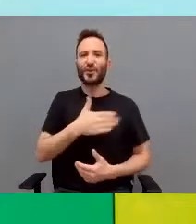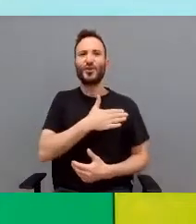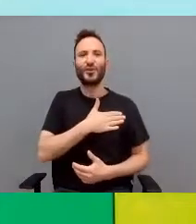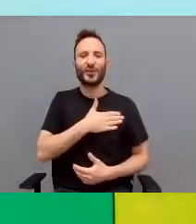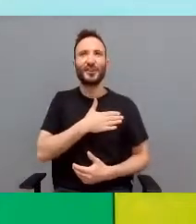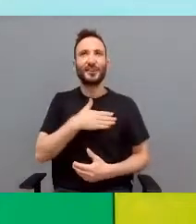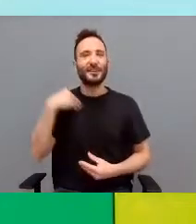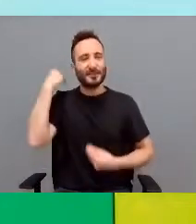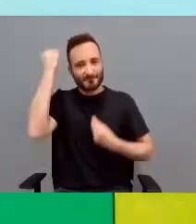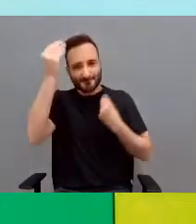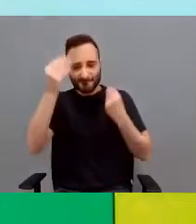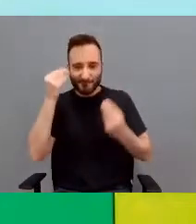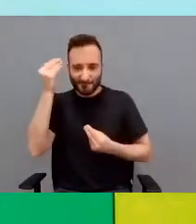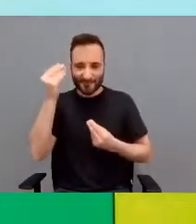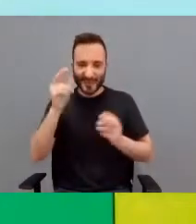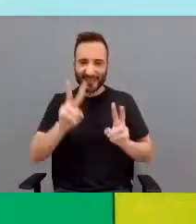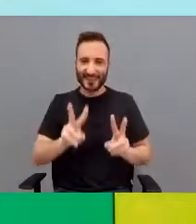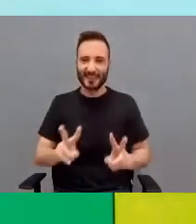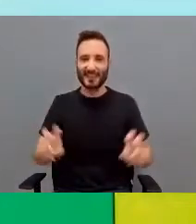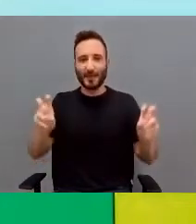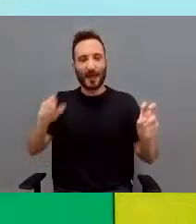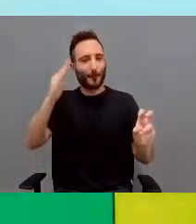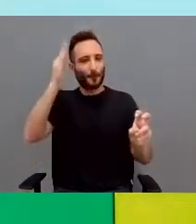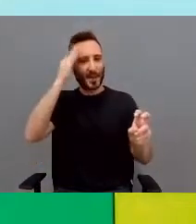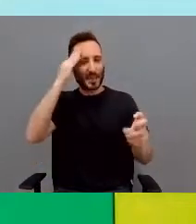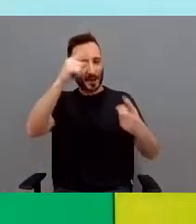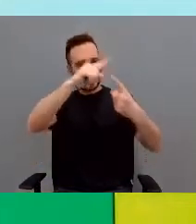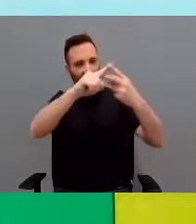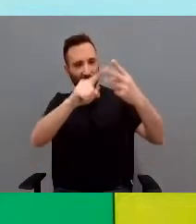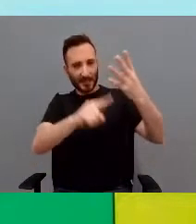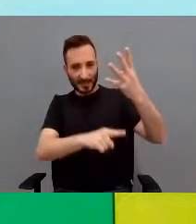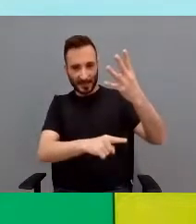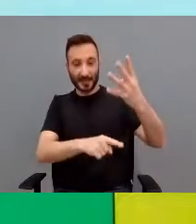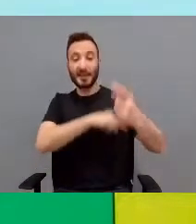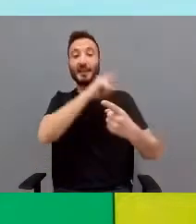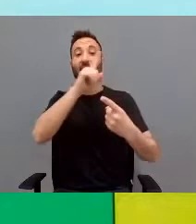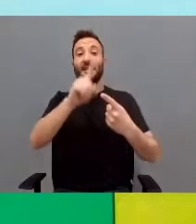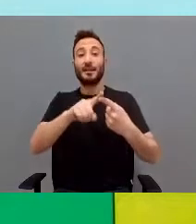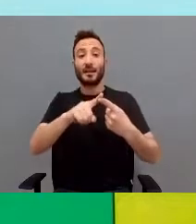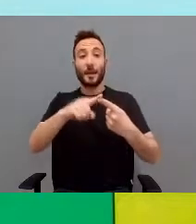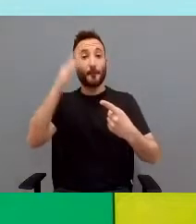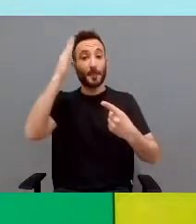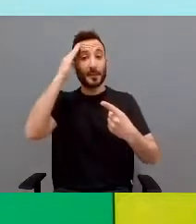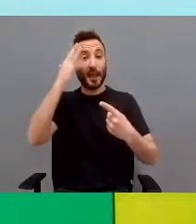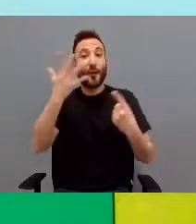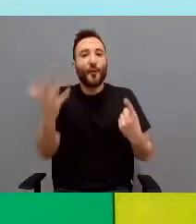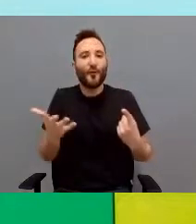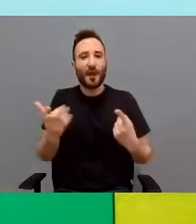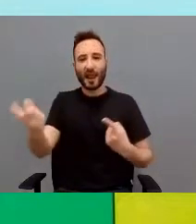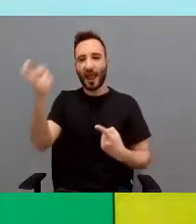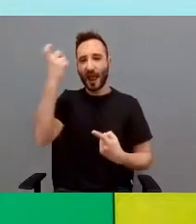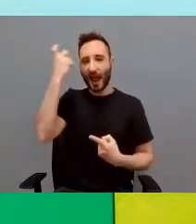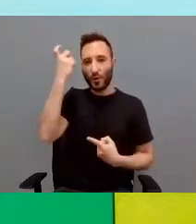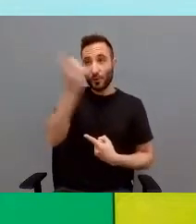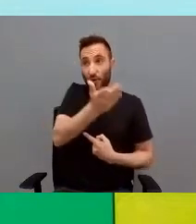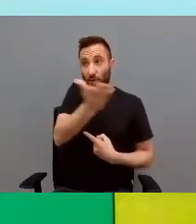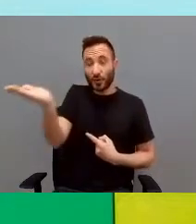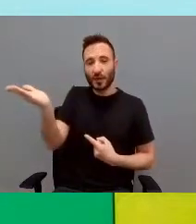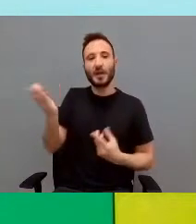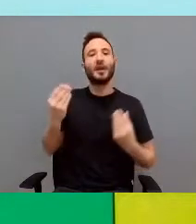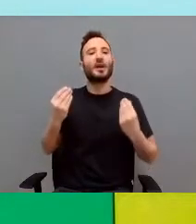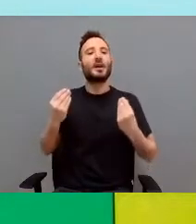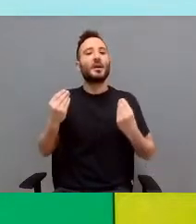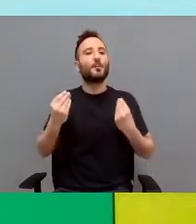me planteo son cuestiones principales. Una de ellas es que los alumnos formen parte